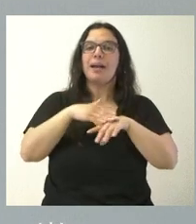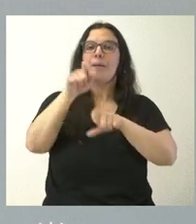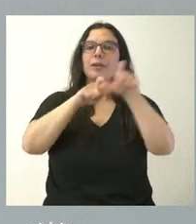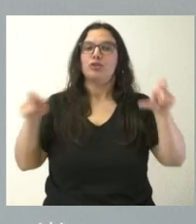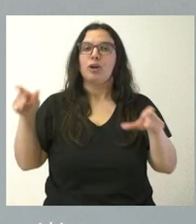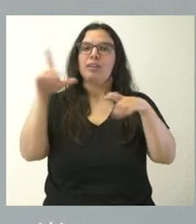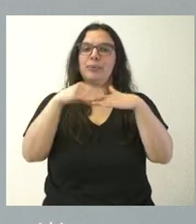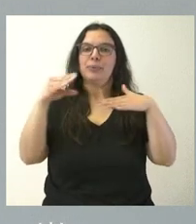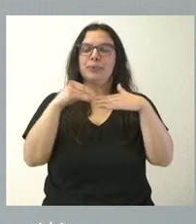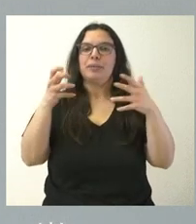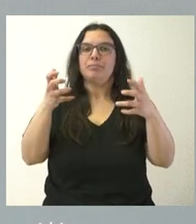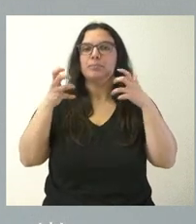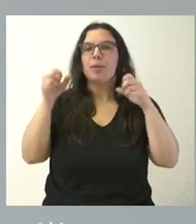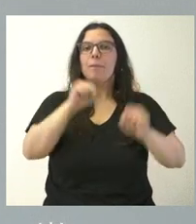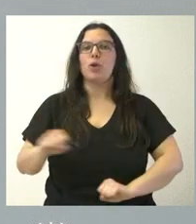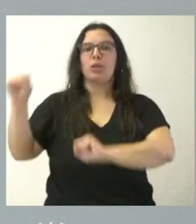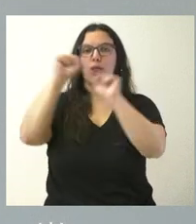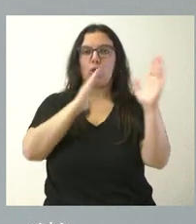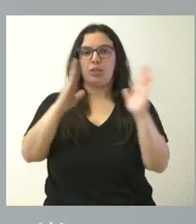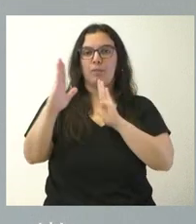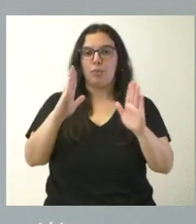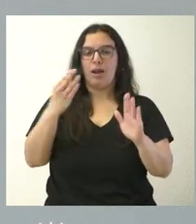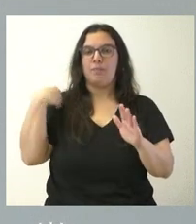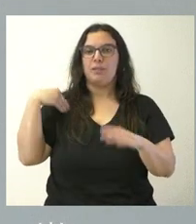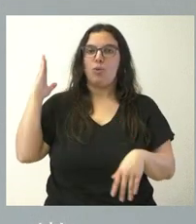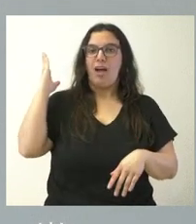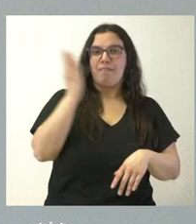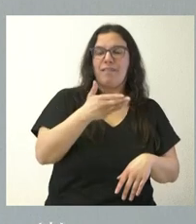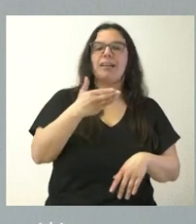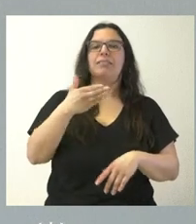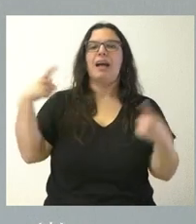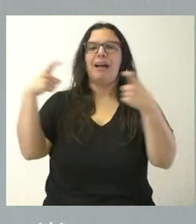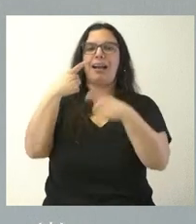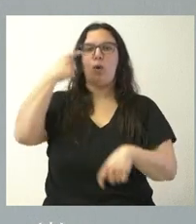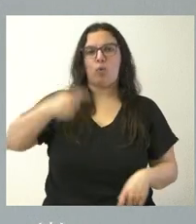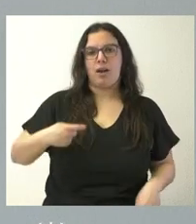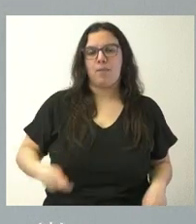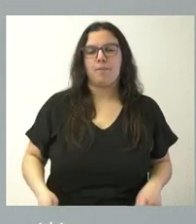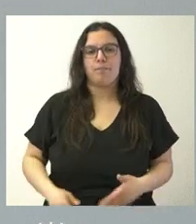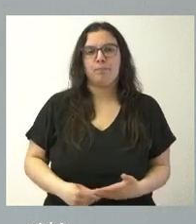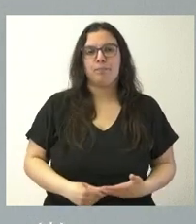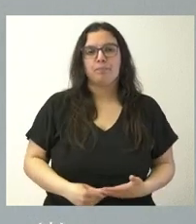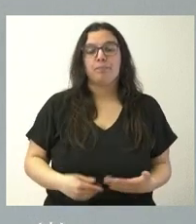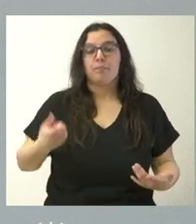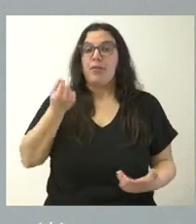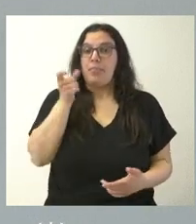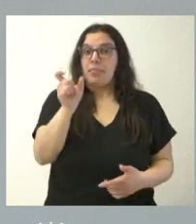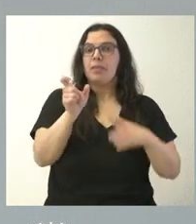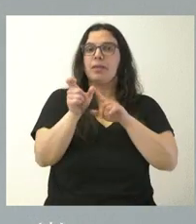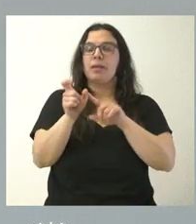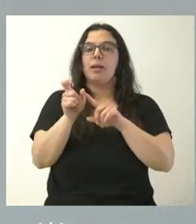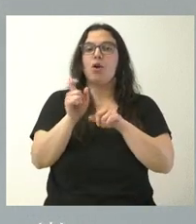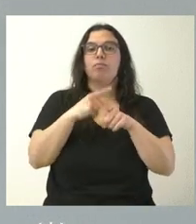beneficiarias de protección temporal afectada por el conflicto en Ucrania. Es una cantidad que se consorga